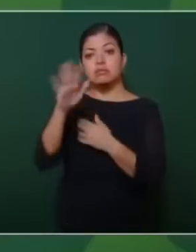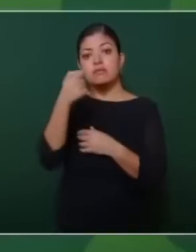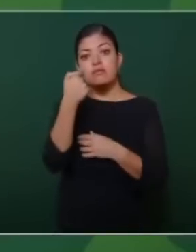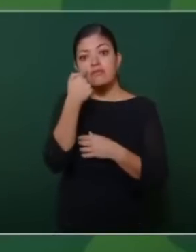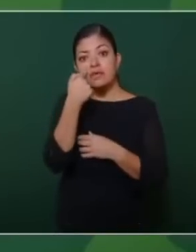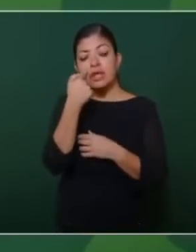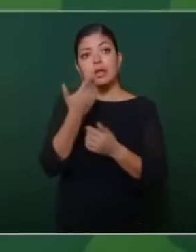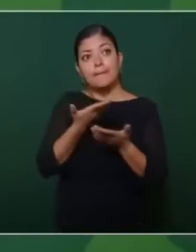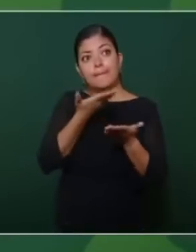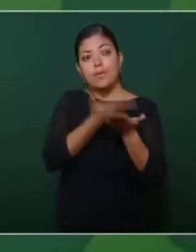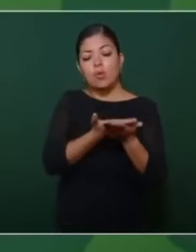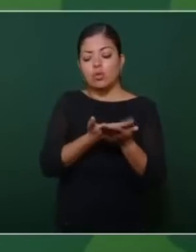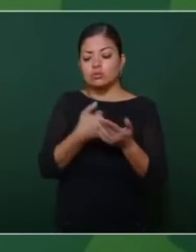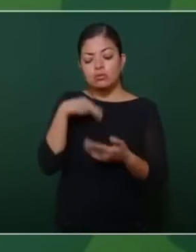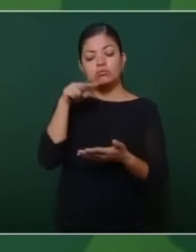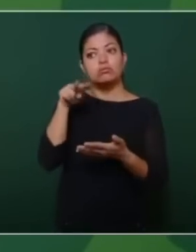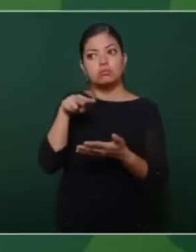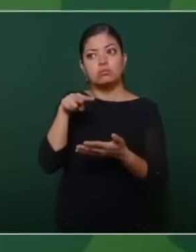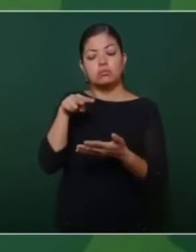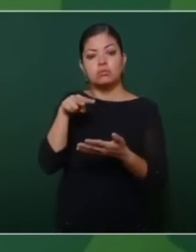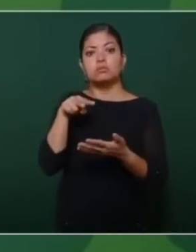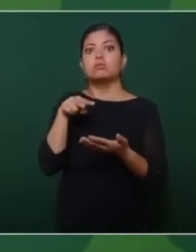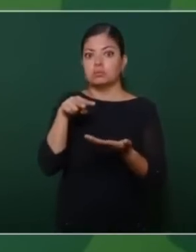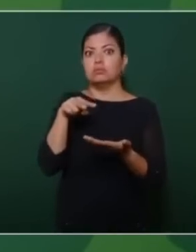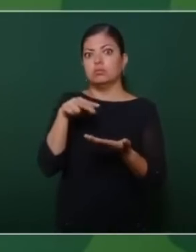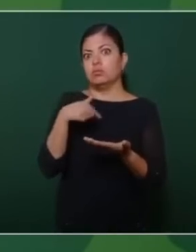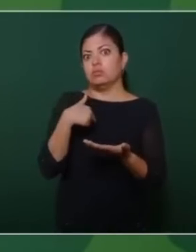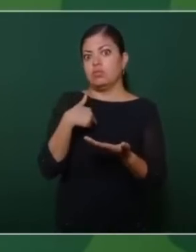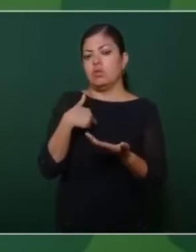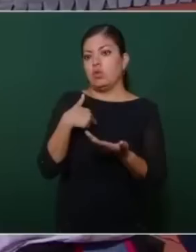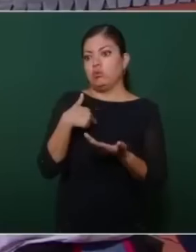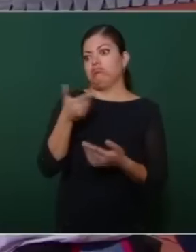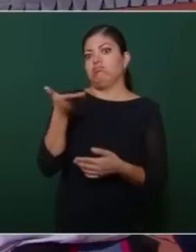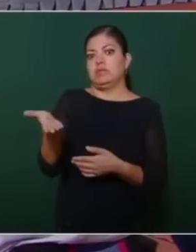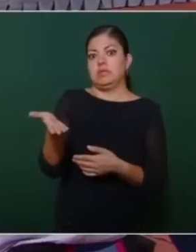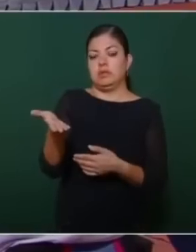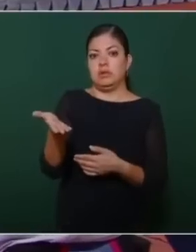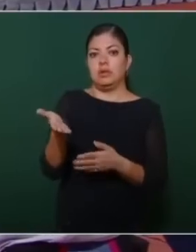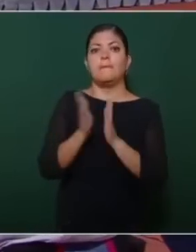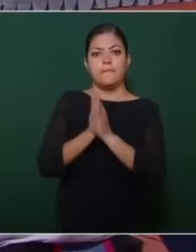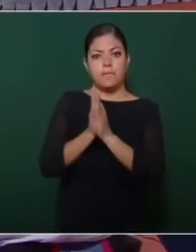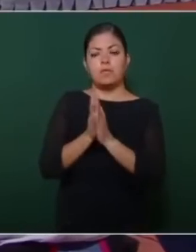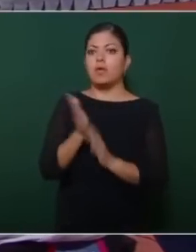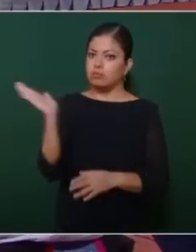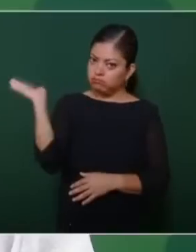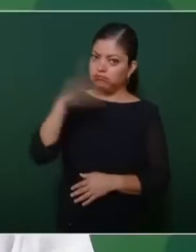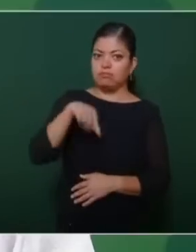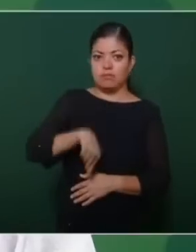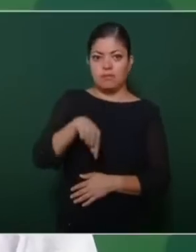le pido que venga a México